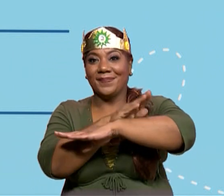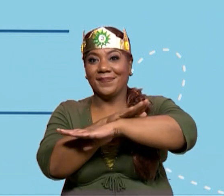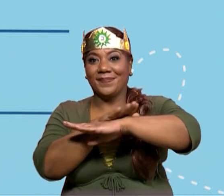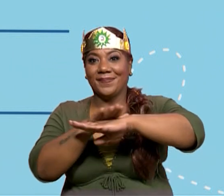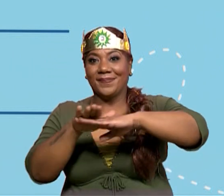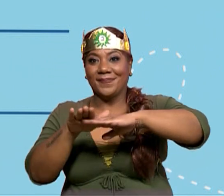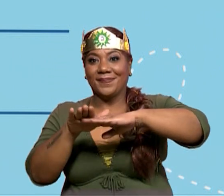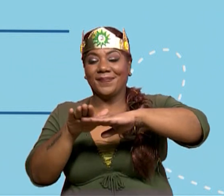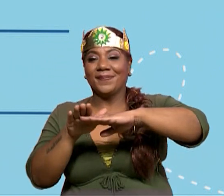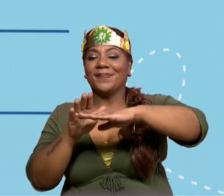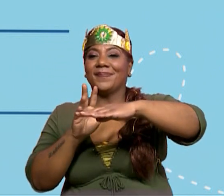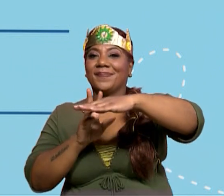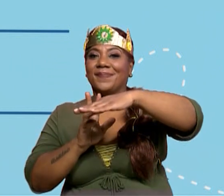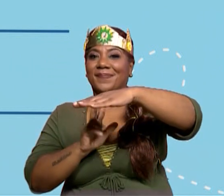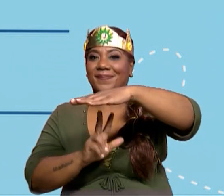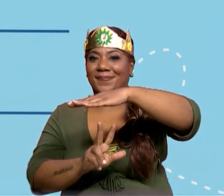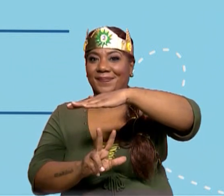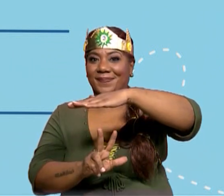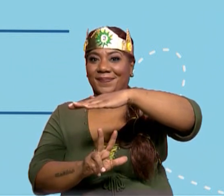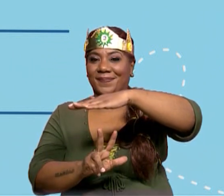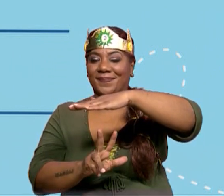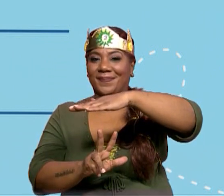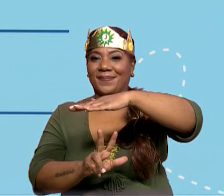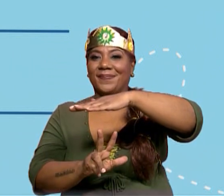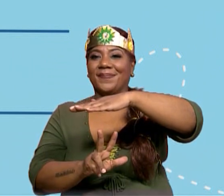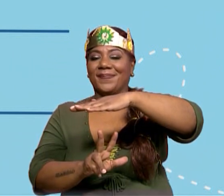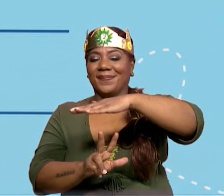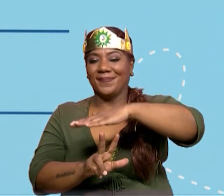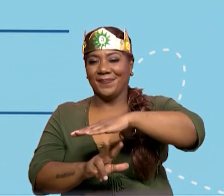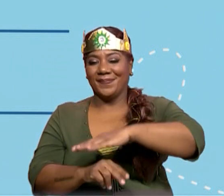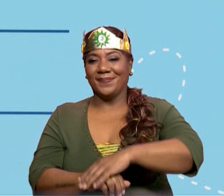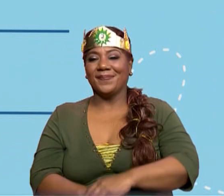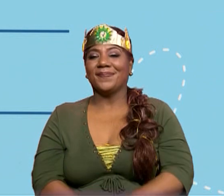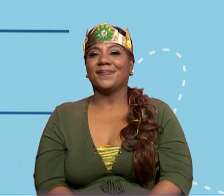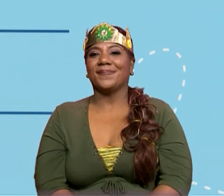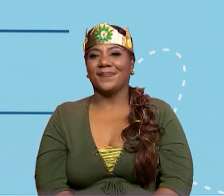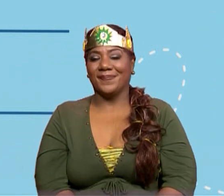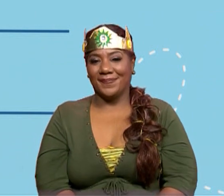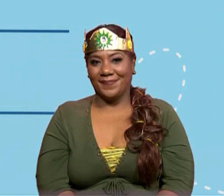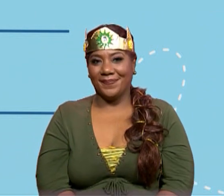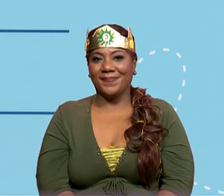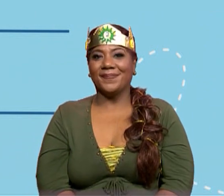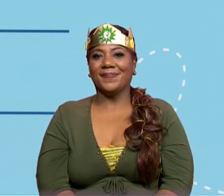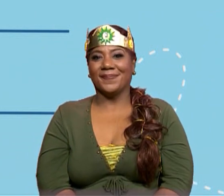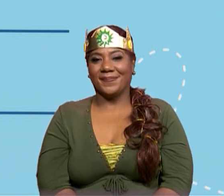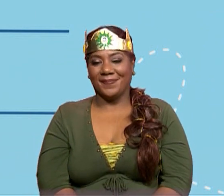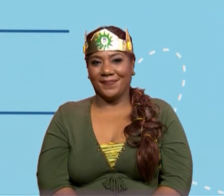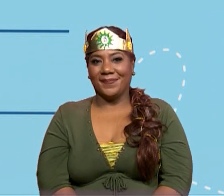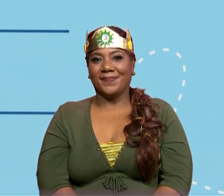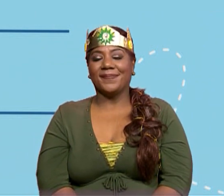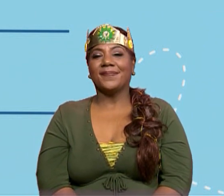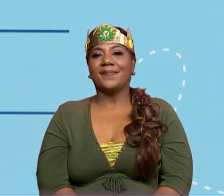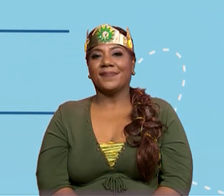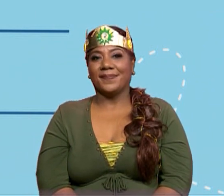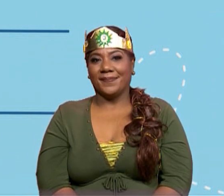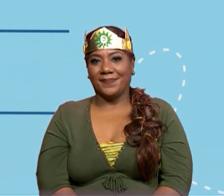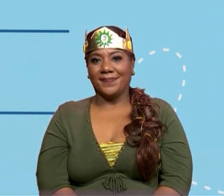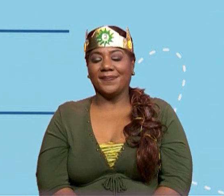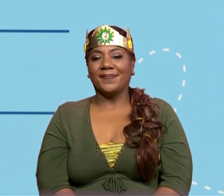colocamos debajo las partes en las que está dividido, que es el denominador tres. Muy bien, chicos.